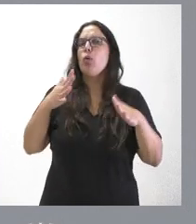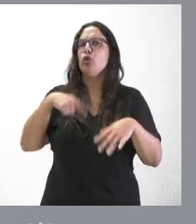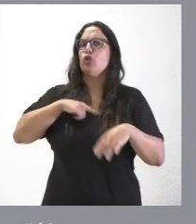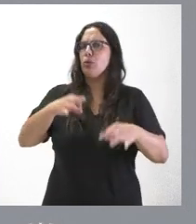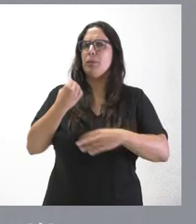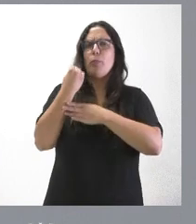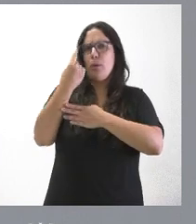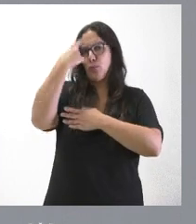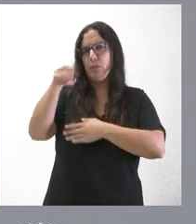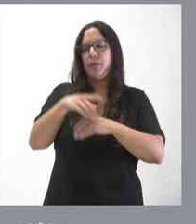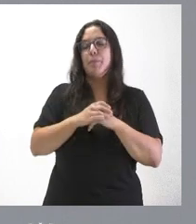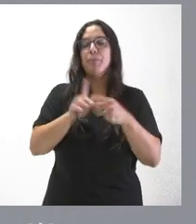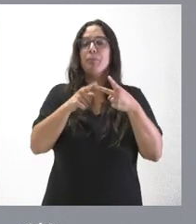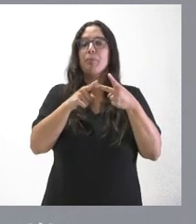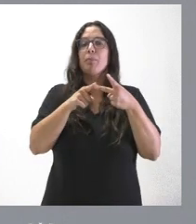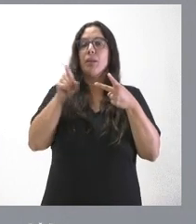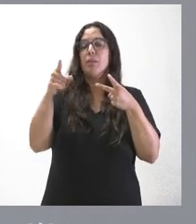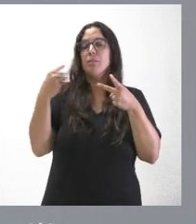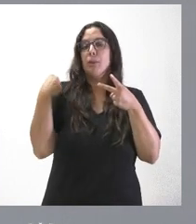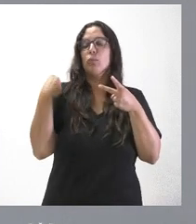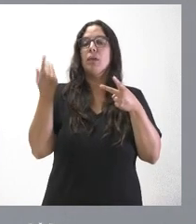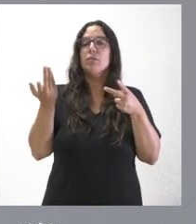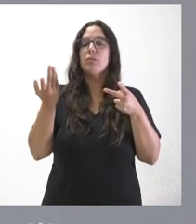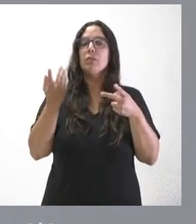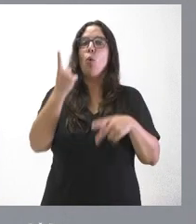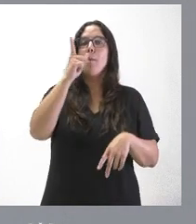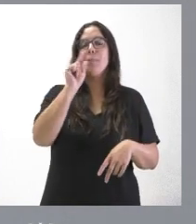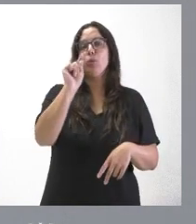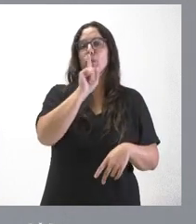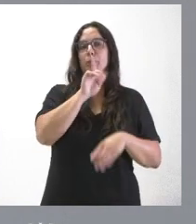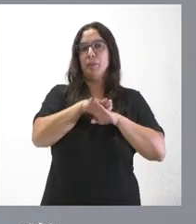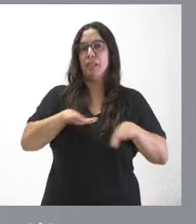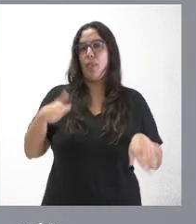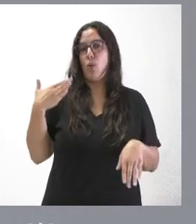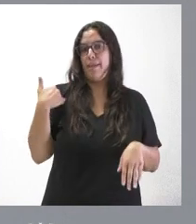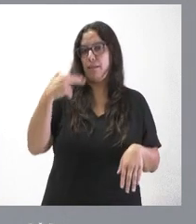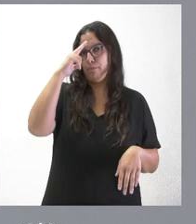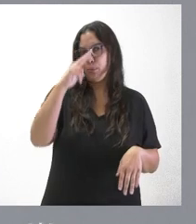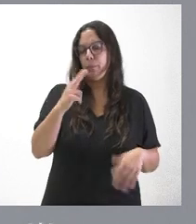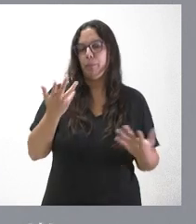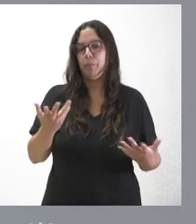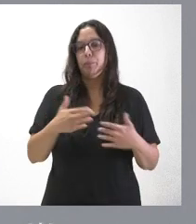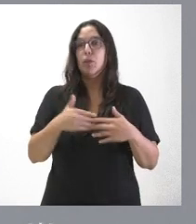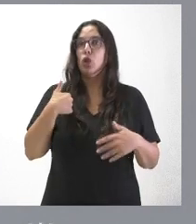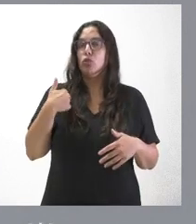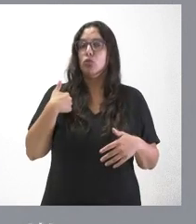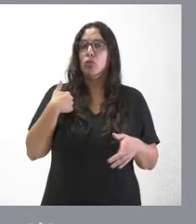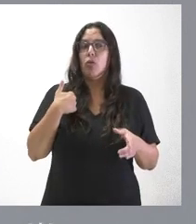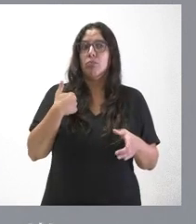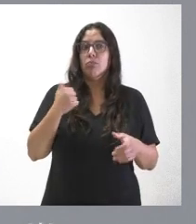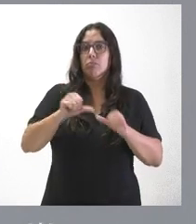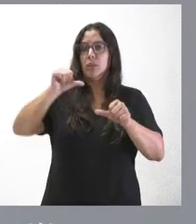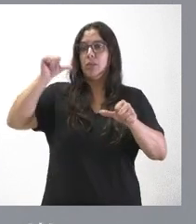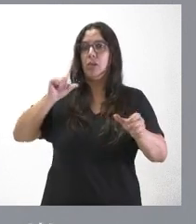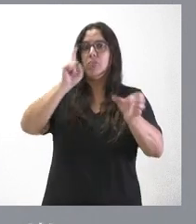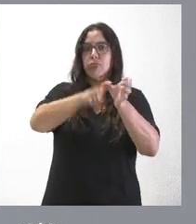pregunta la asistencia al minuto de silencio. Yo mismo he asistido a otros minutos de silencio